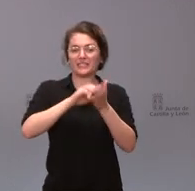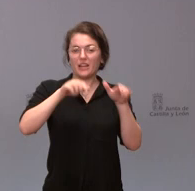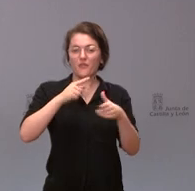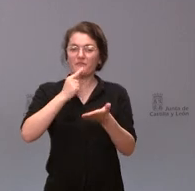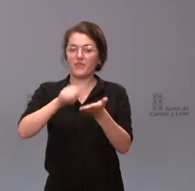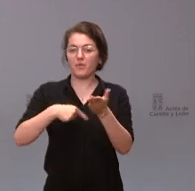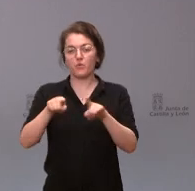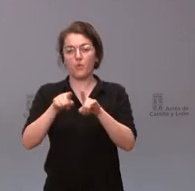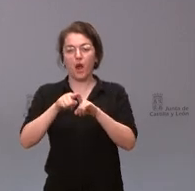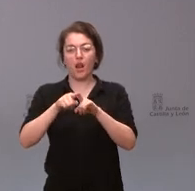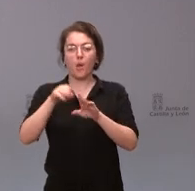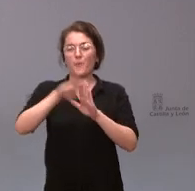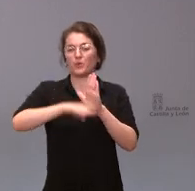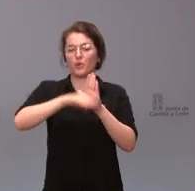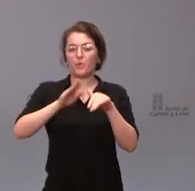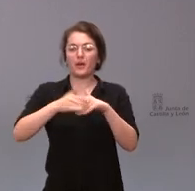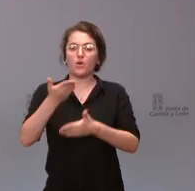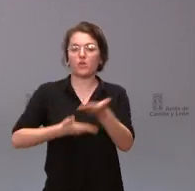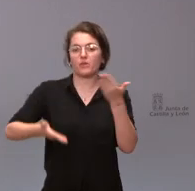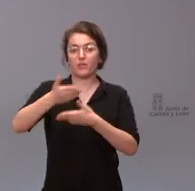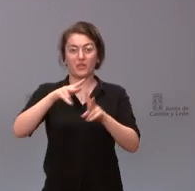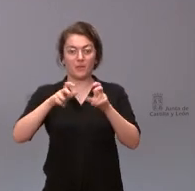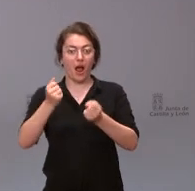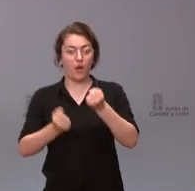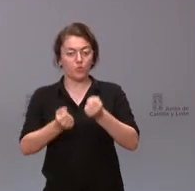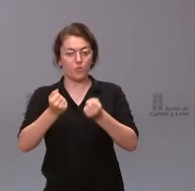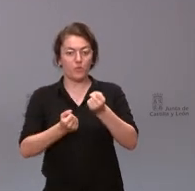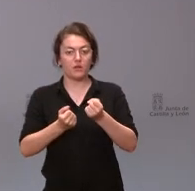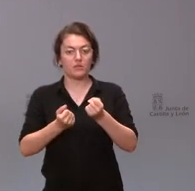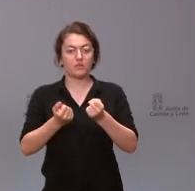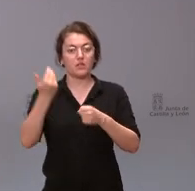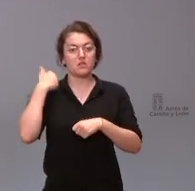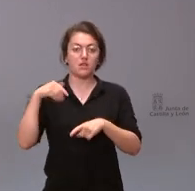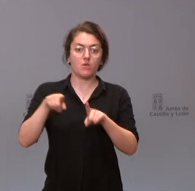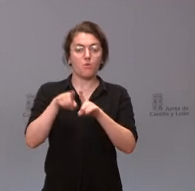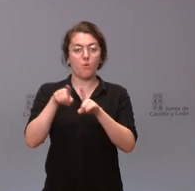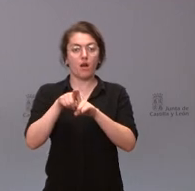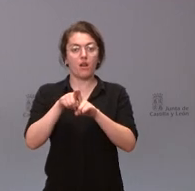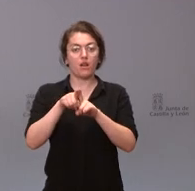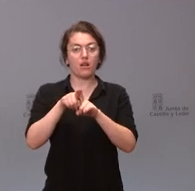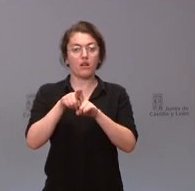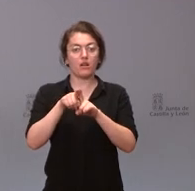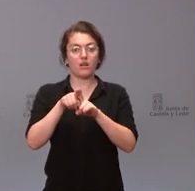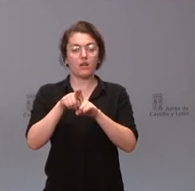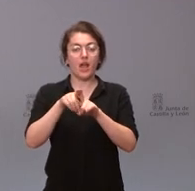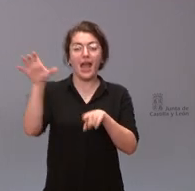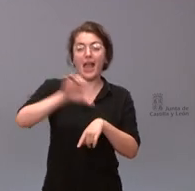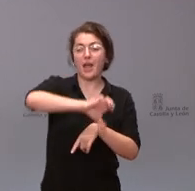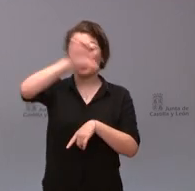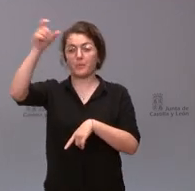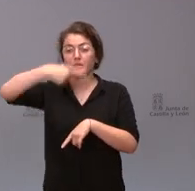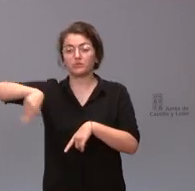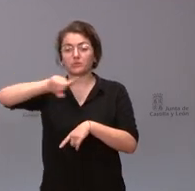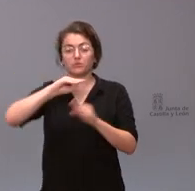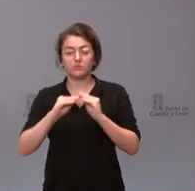en un ámbito como es el del automóvil donde se ha llegado a posición conjunta de todas las comunidades europeas donde este